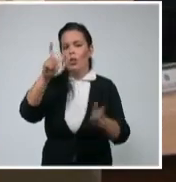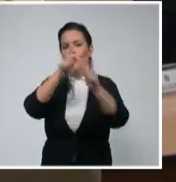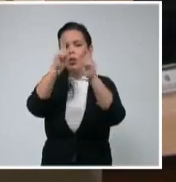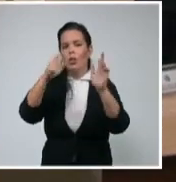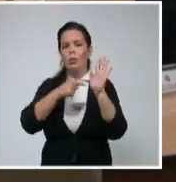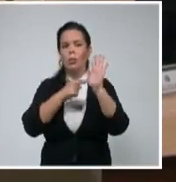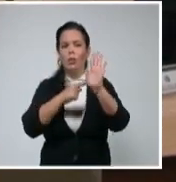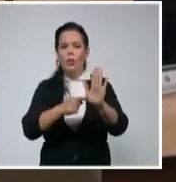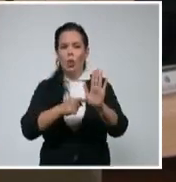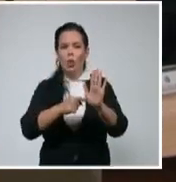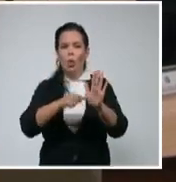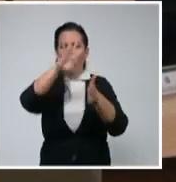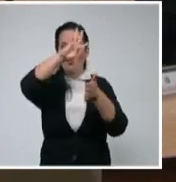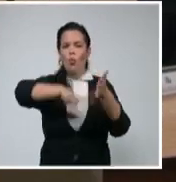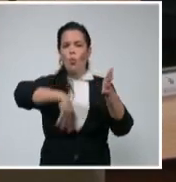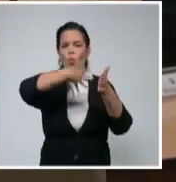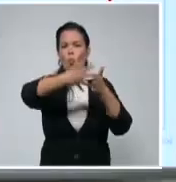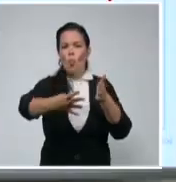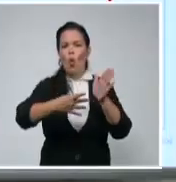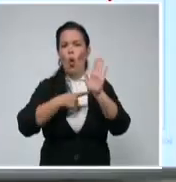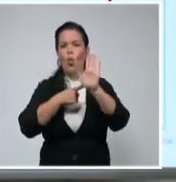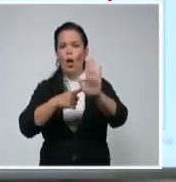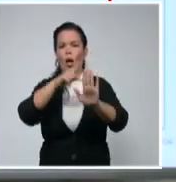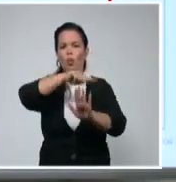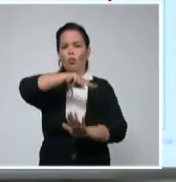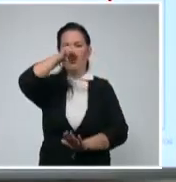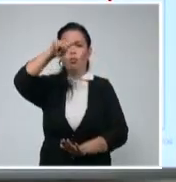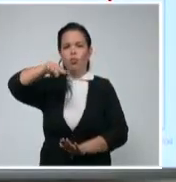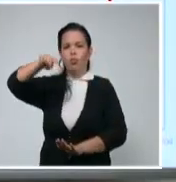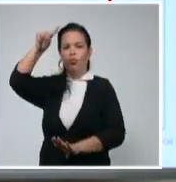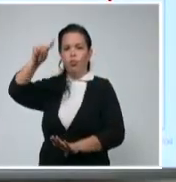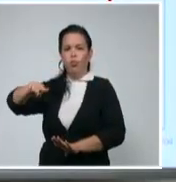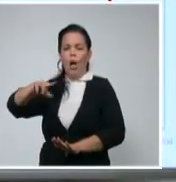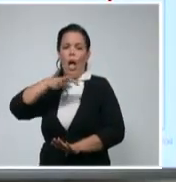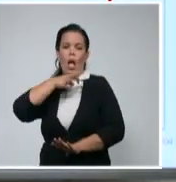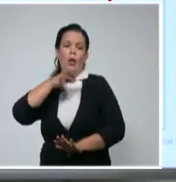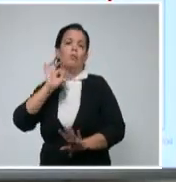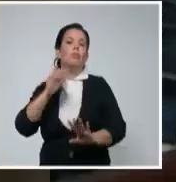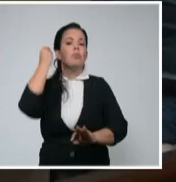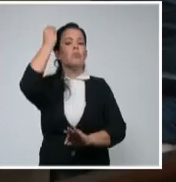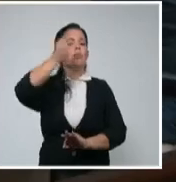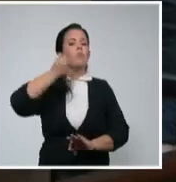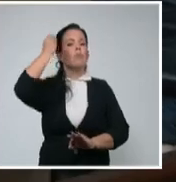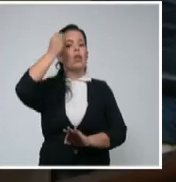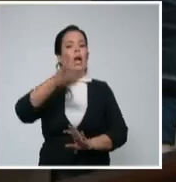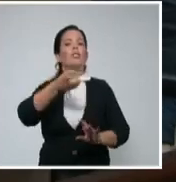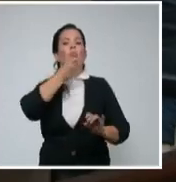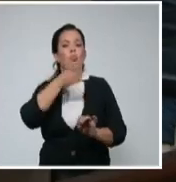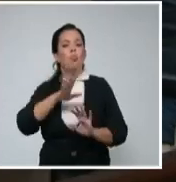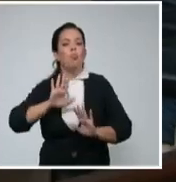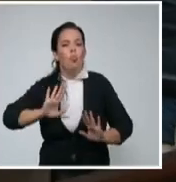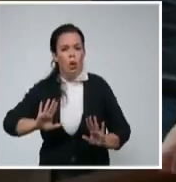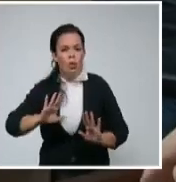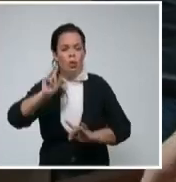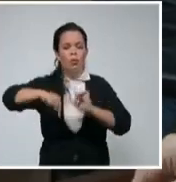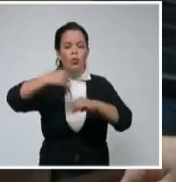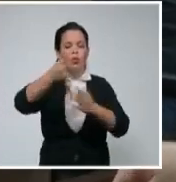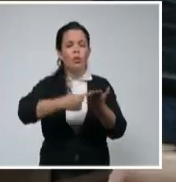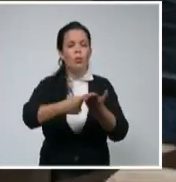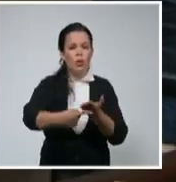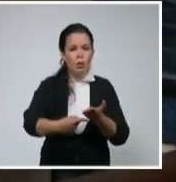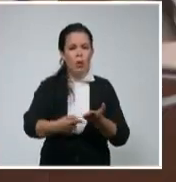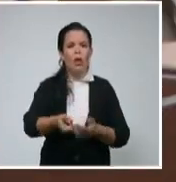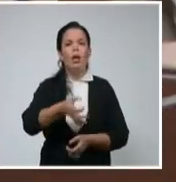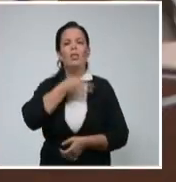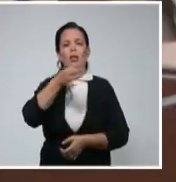modelos de pronósticos de la enfermedad para la próxima semana, la cual dijo se concentrarán los mayores índices de incidencia en la región